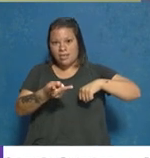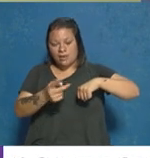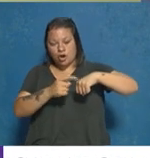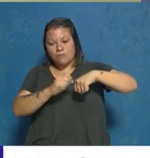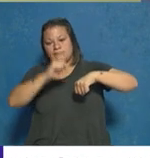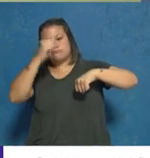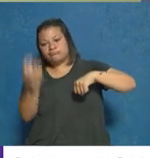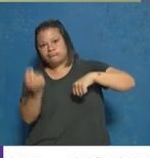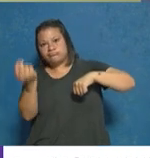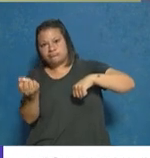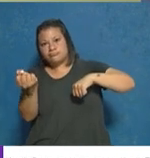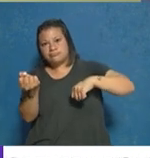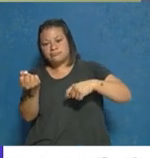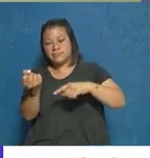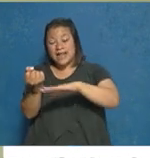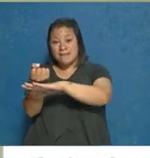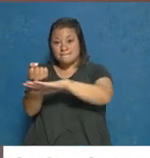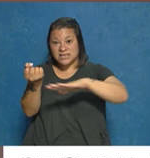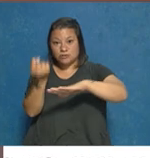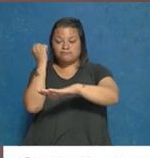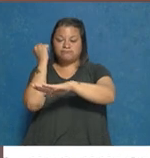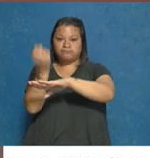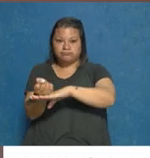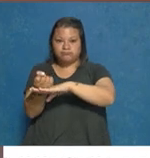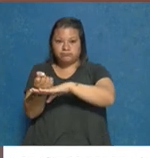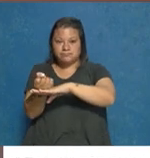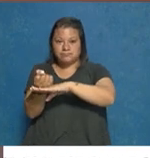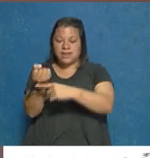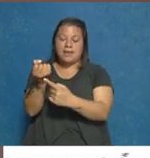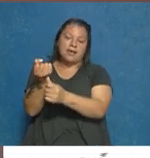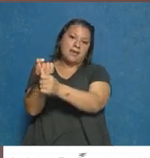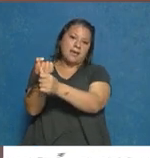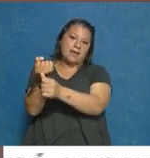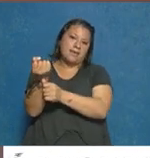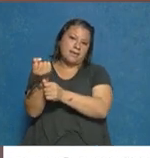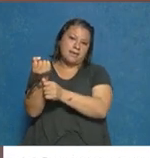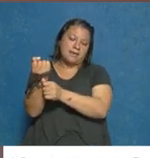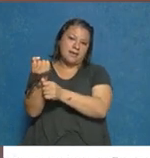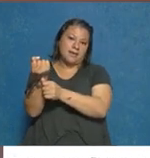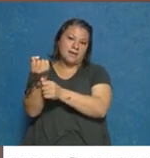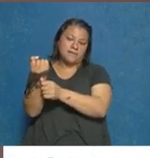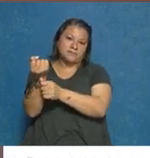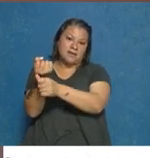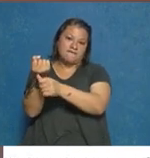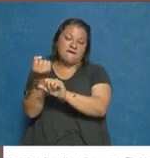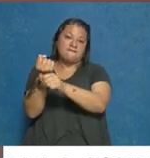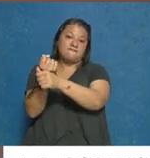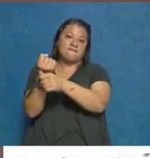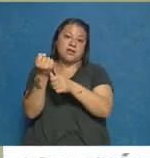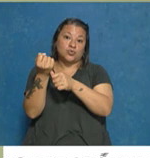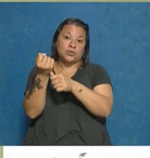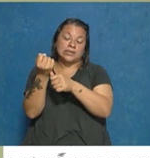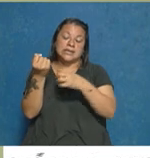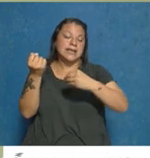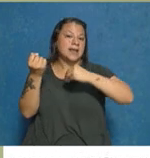y, por lo tanto, esa caída le produjo, concretamente, la fractura de cráneo y,